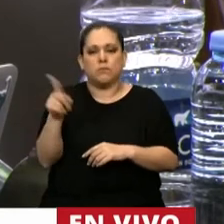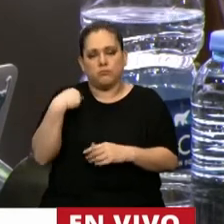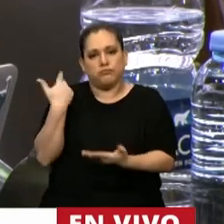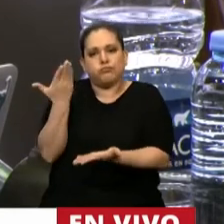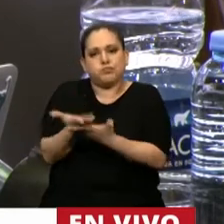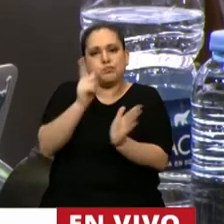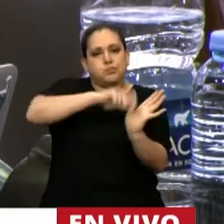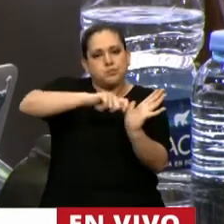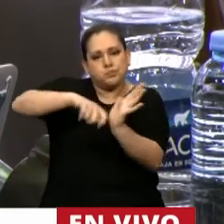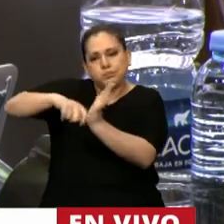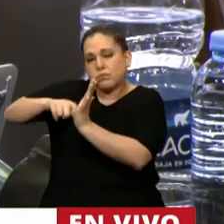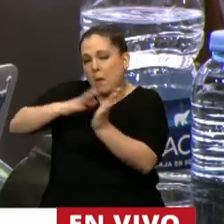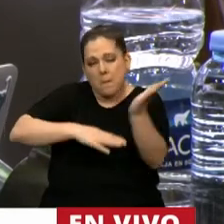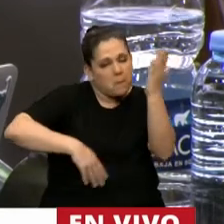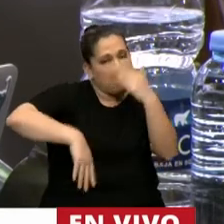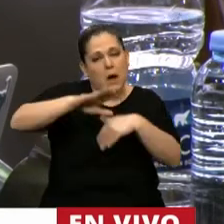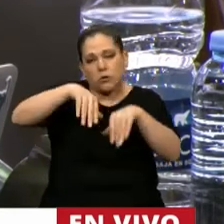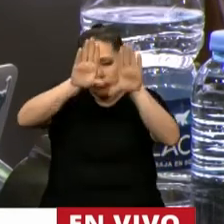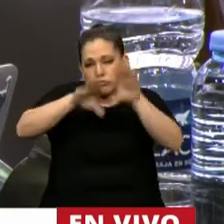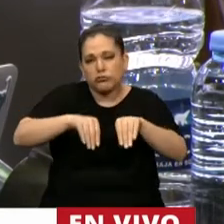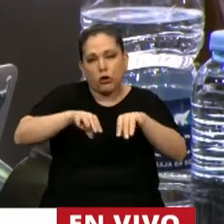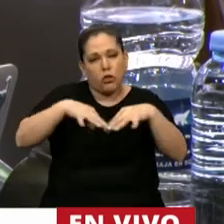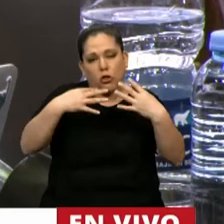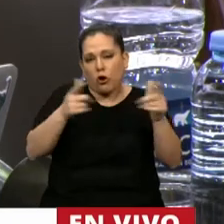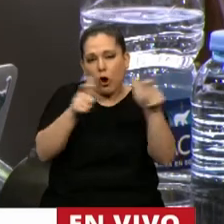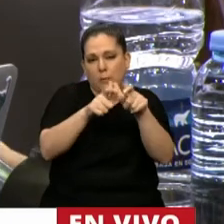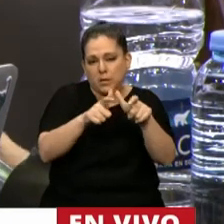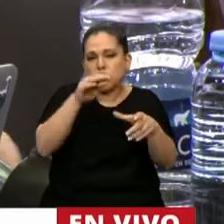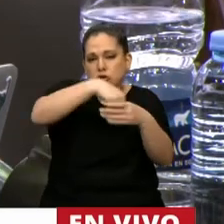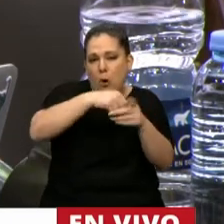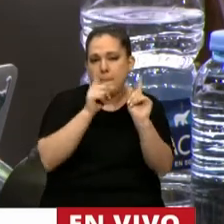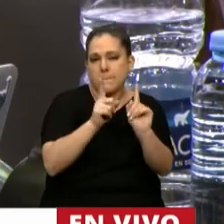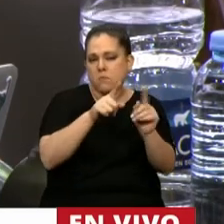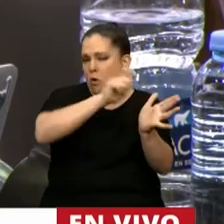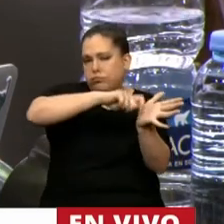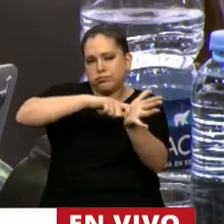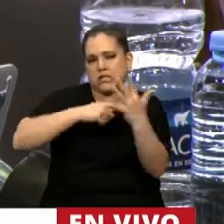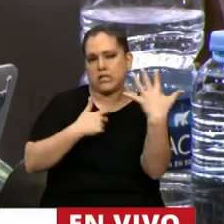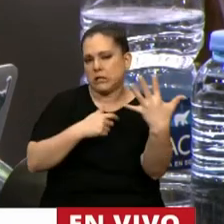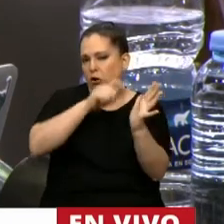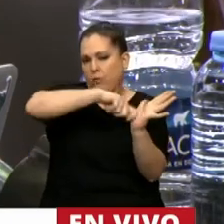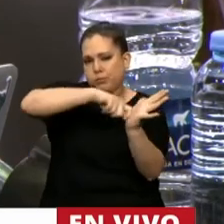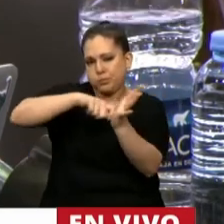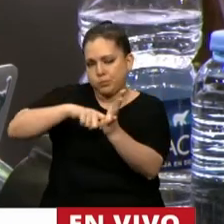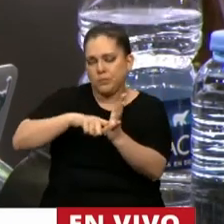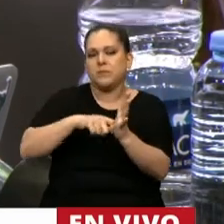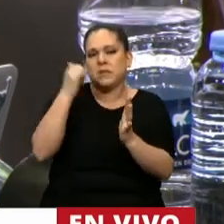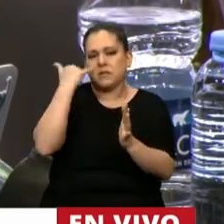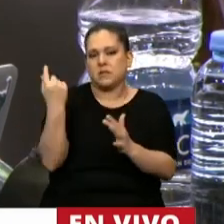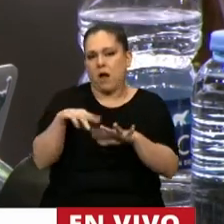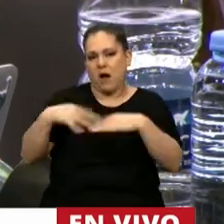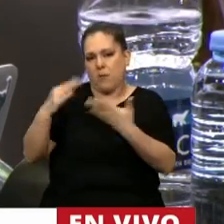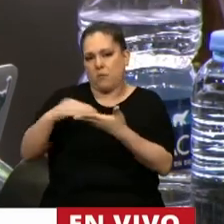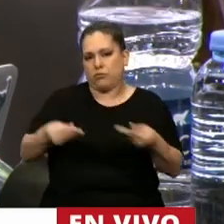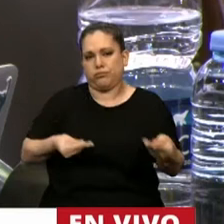firmado por unanimidad de los componentes de la comisión, o sea que tiene ingreso en este cuerpo.